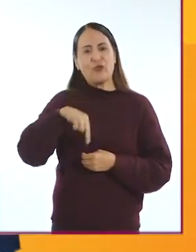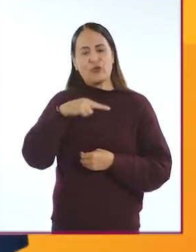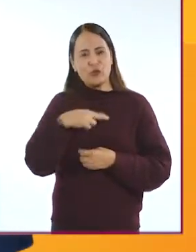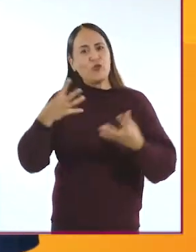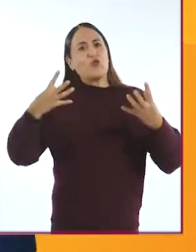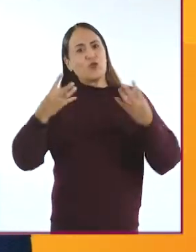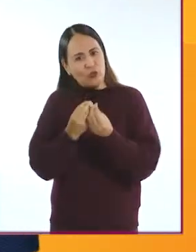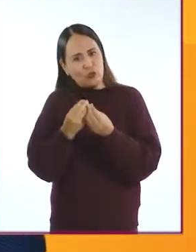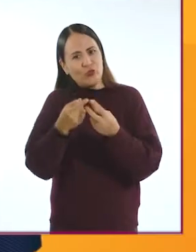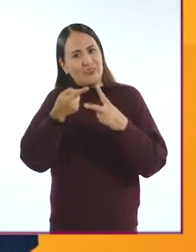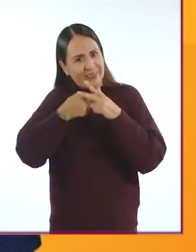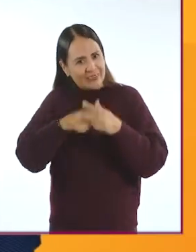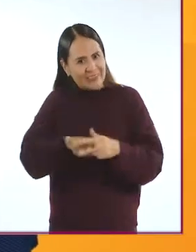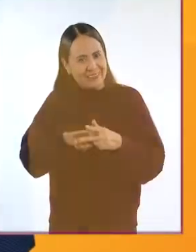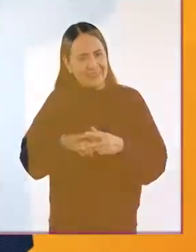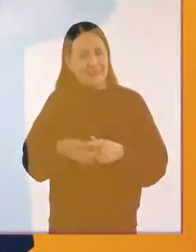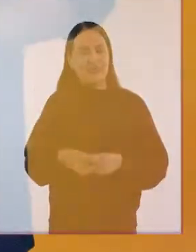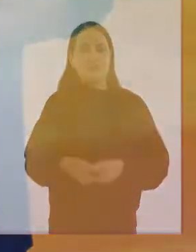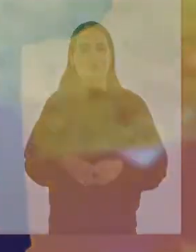aventura que apenas comienza.